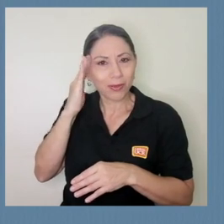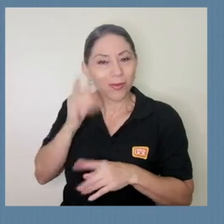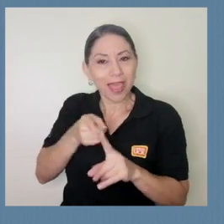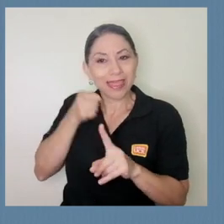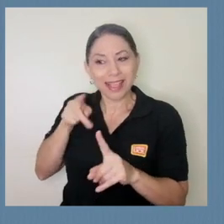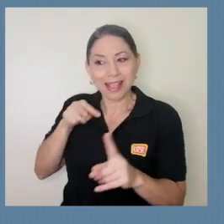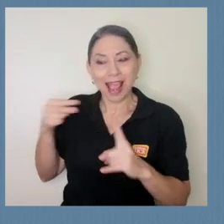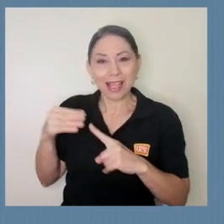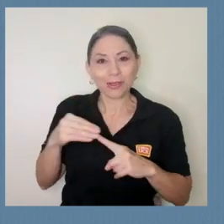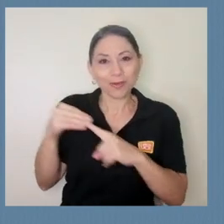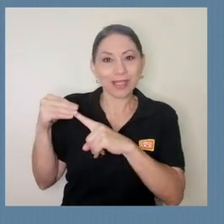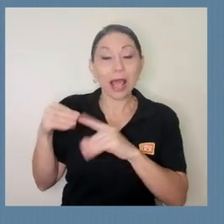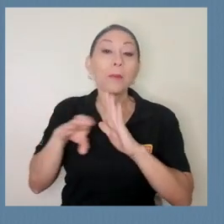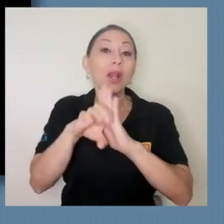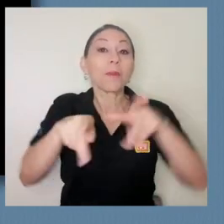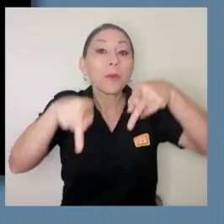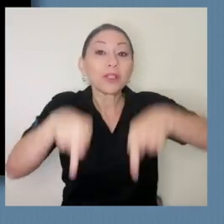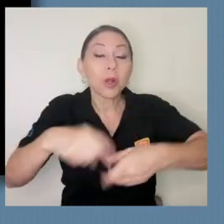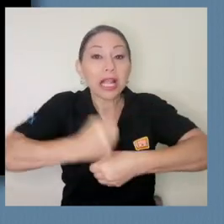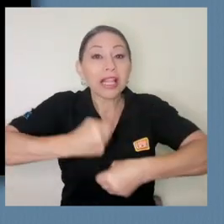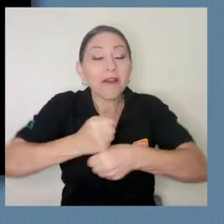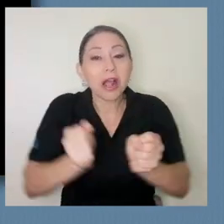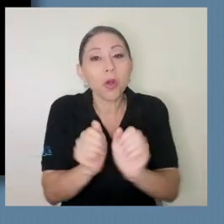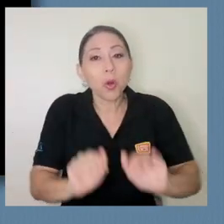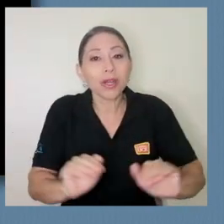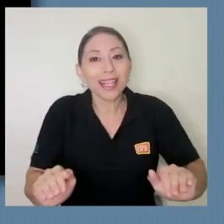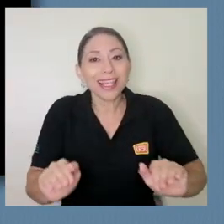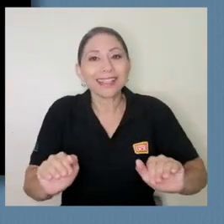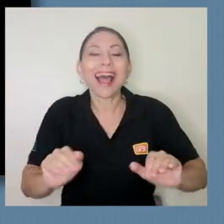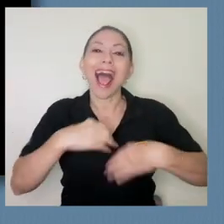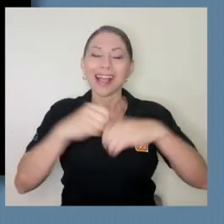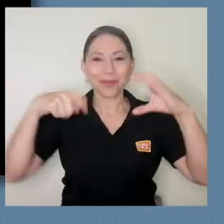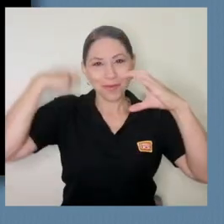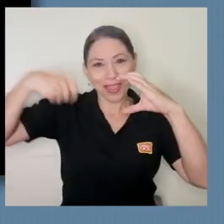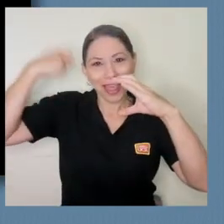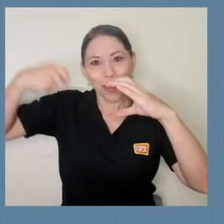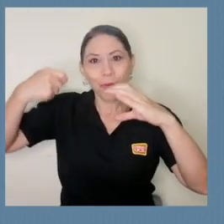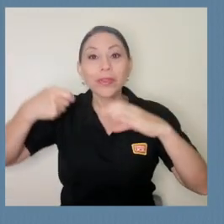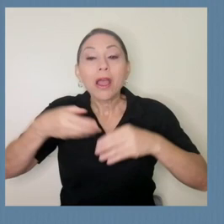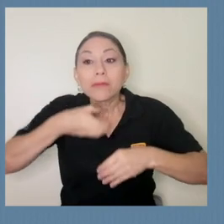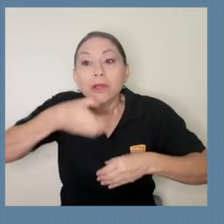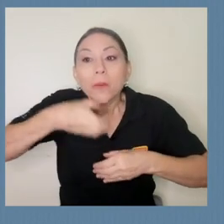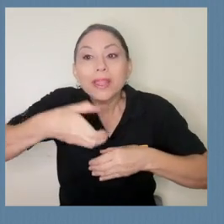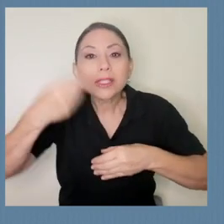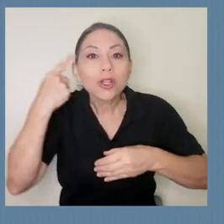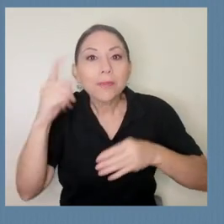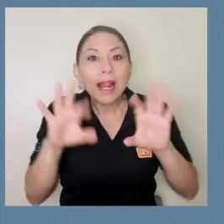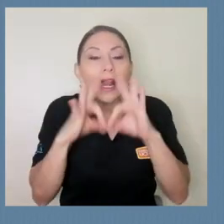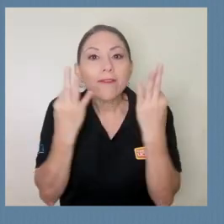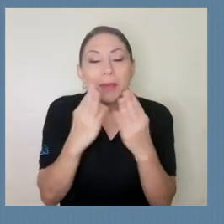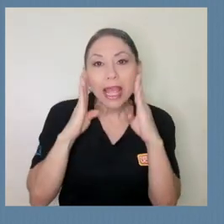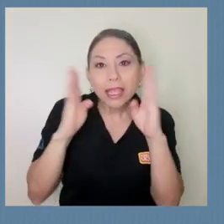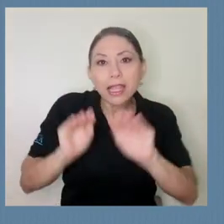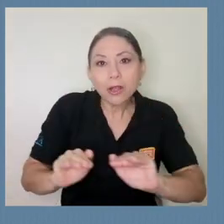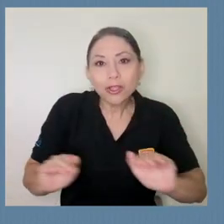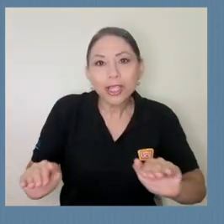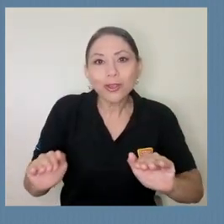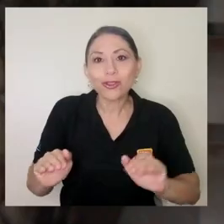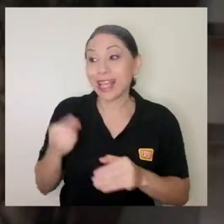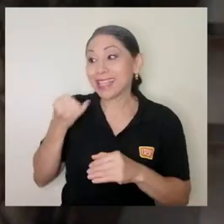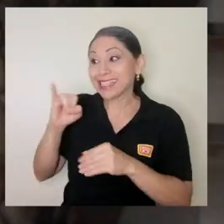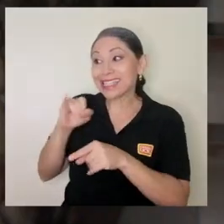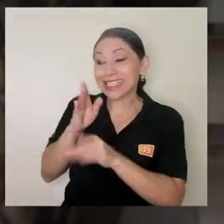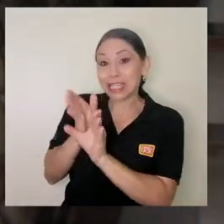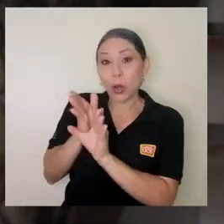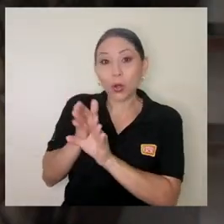entonces envió su video de recomendaciones para las familias de cómo manejar la ansiedad con niños y niñas si alguien trabaja con adolescentes envió también sus